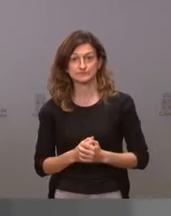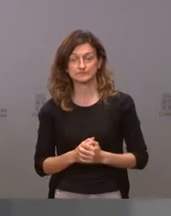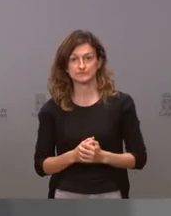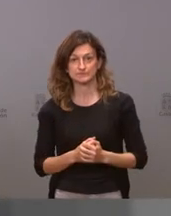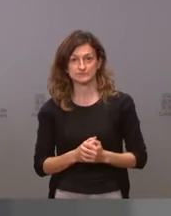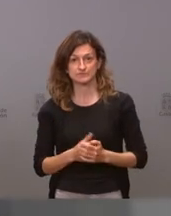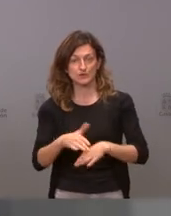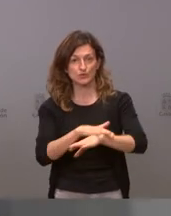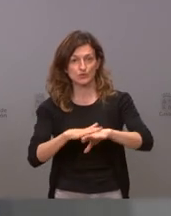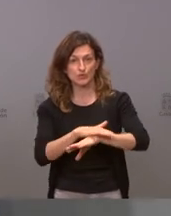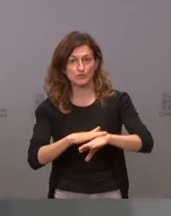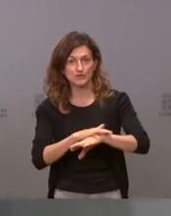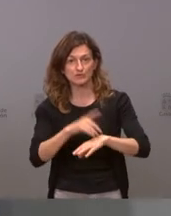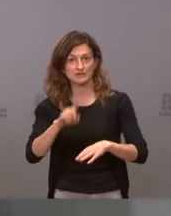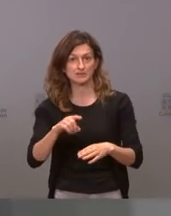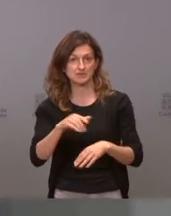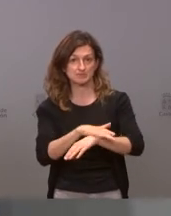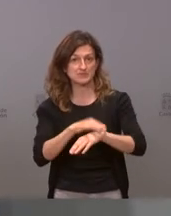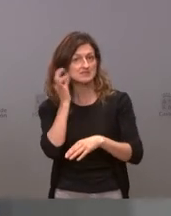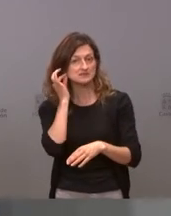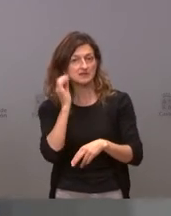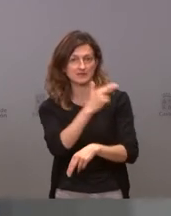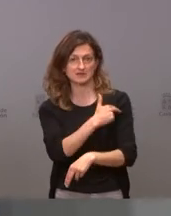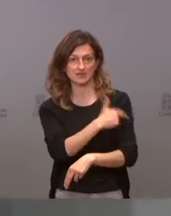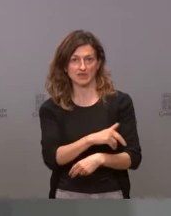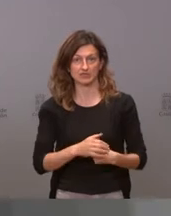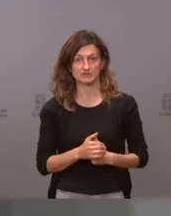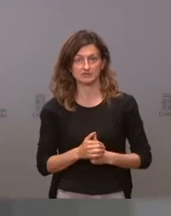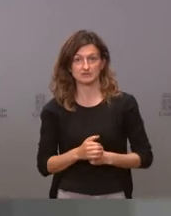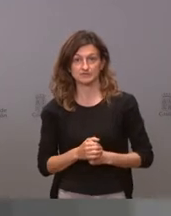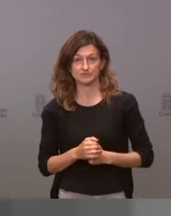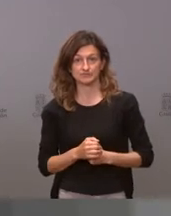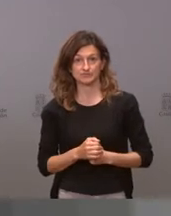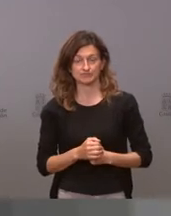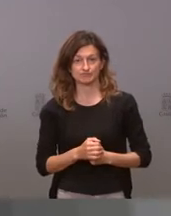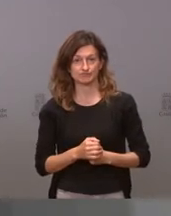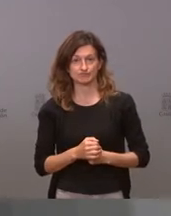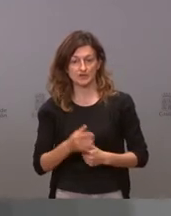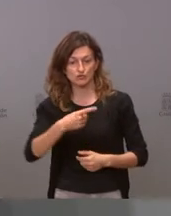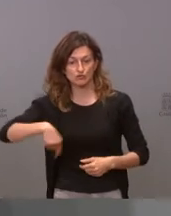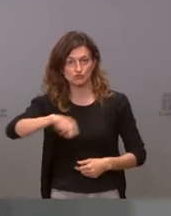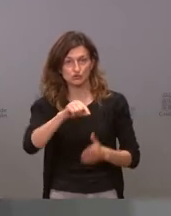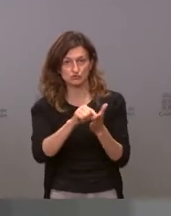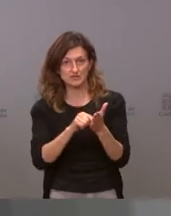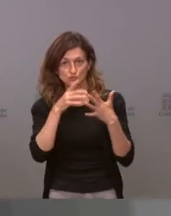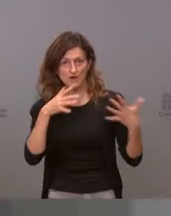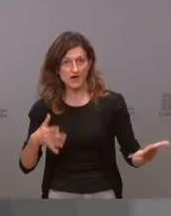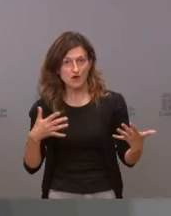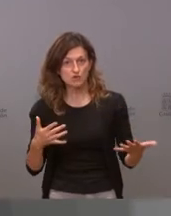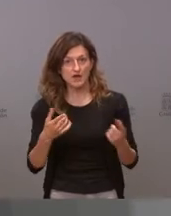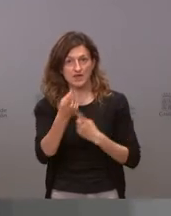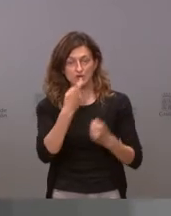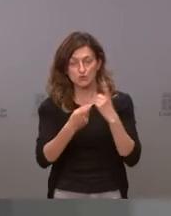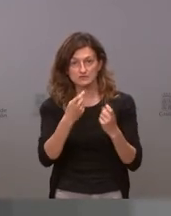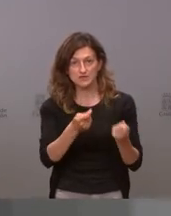es el gobierno y la ministra de sanidad decirles que nosotros con los datos que tenemos a día de hoy una encuesta que nos ha